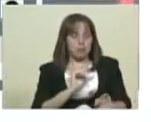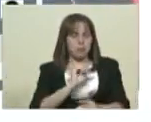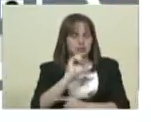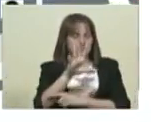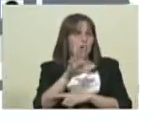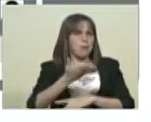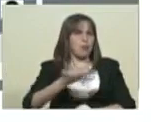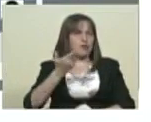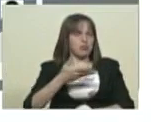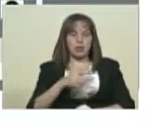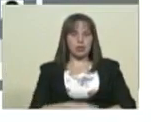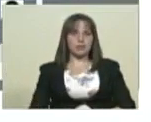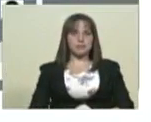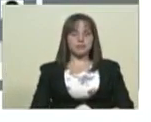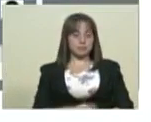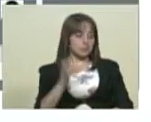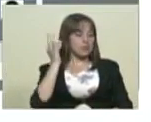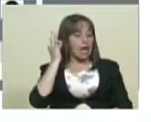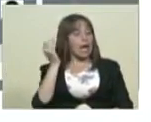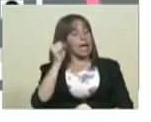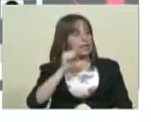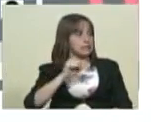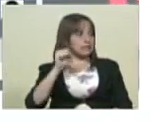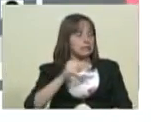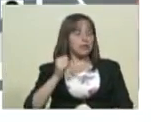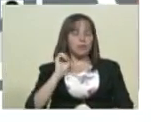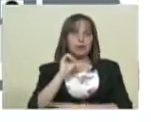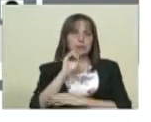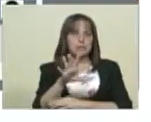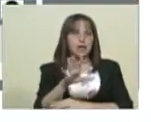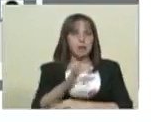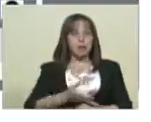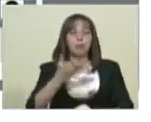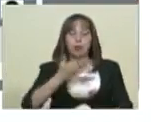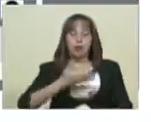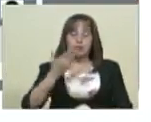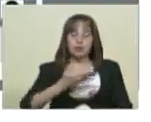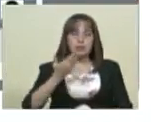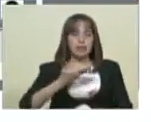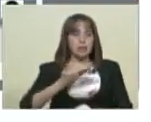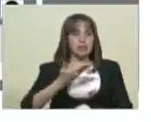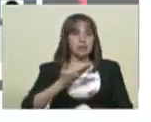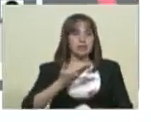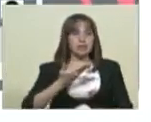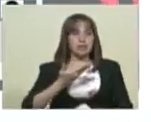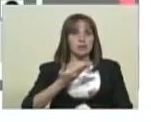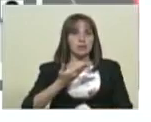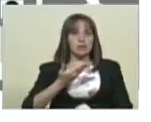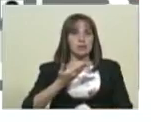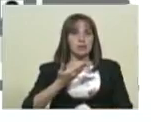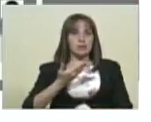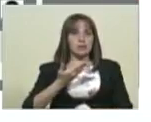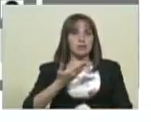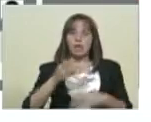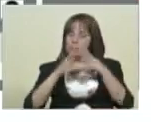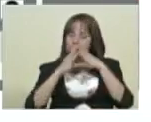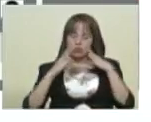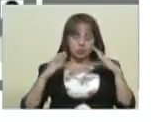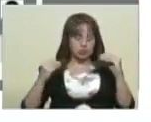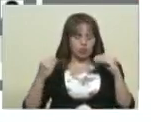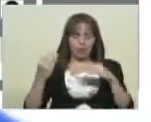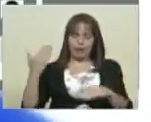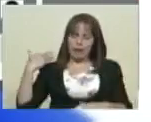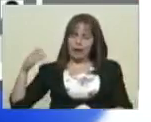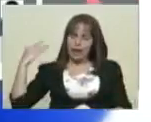El mensaje es un mensaje muy similar al que ya hemos dado en otras